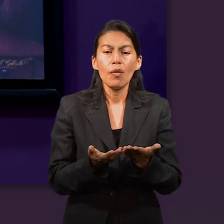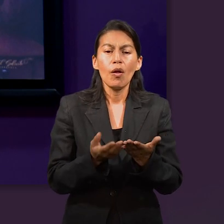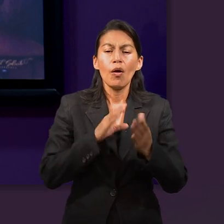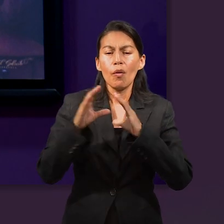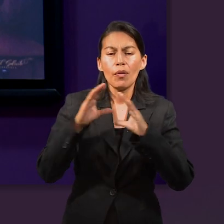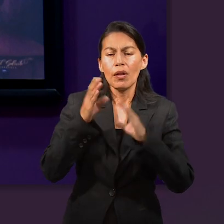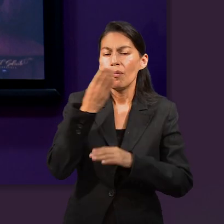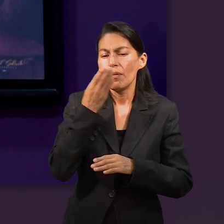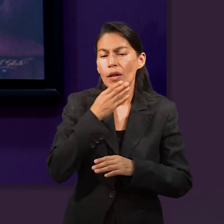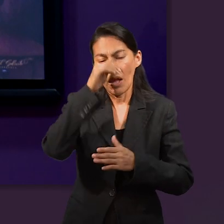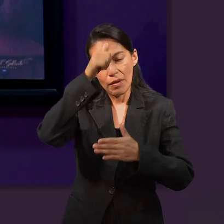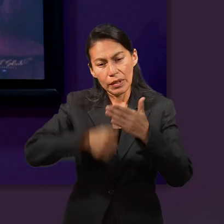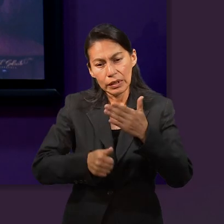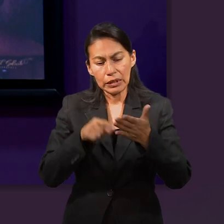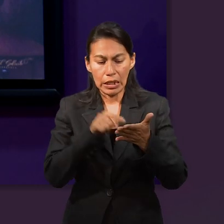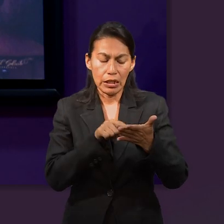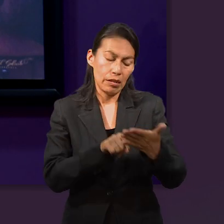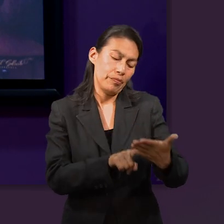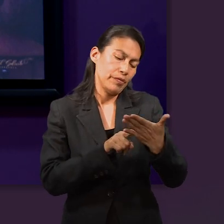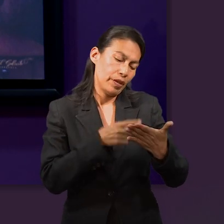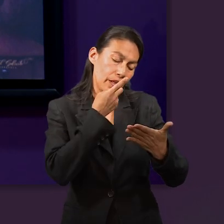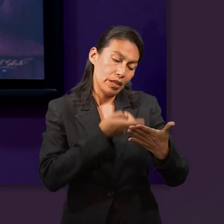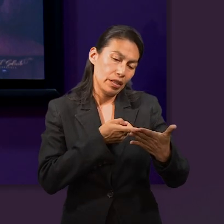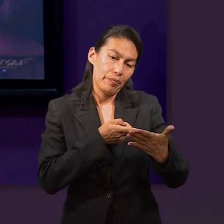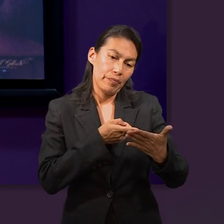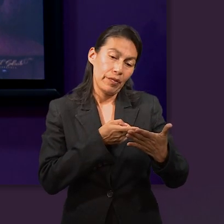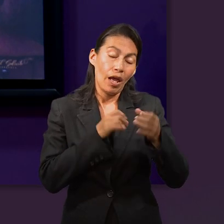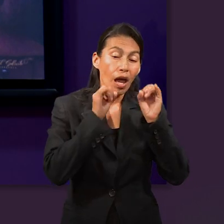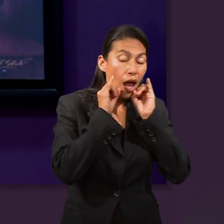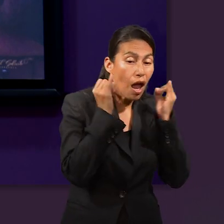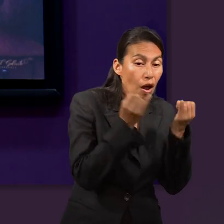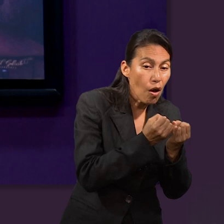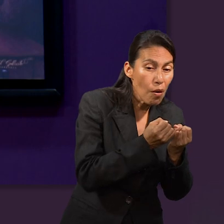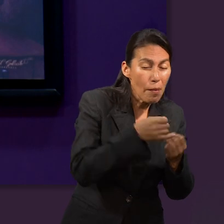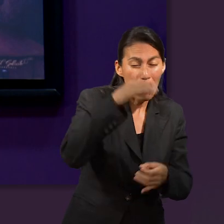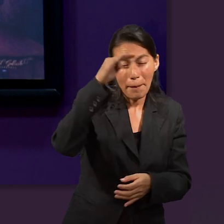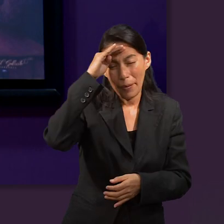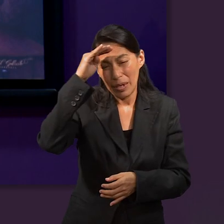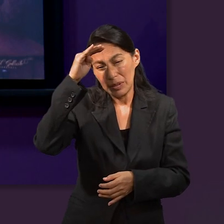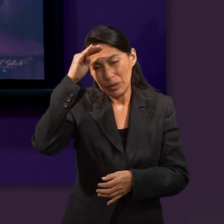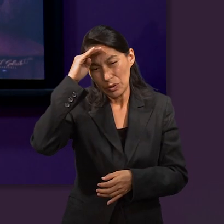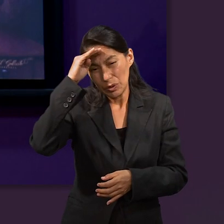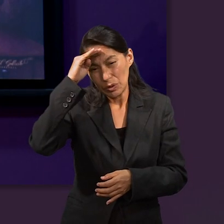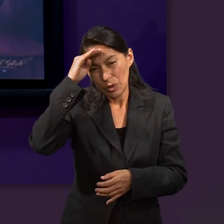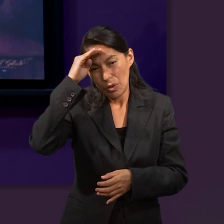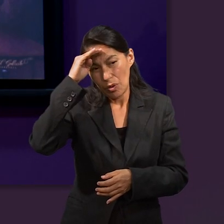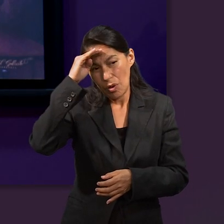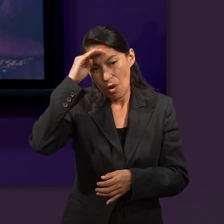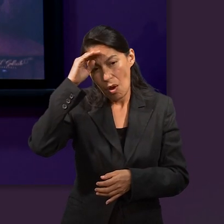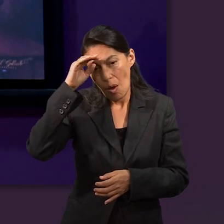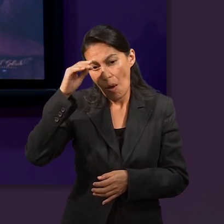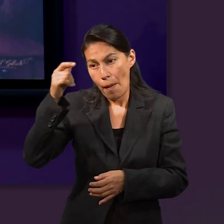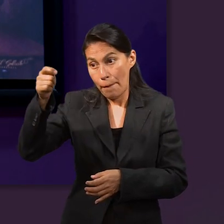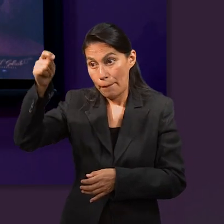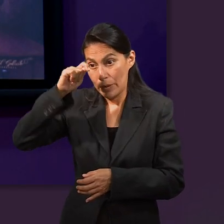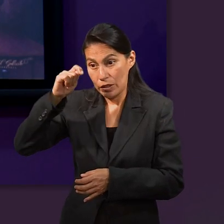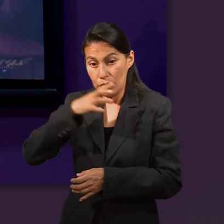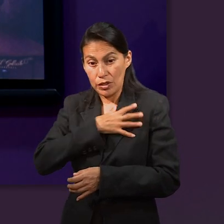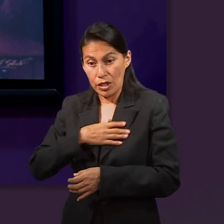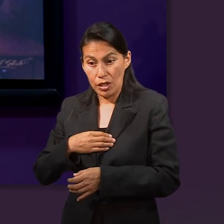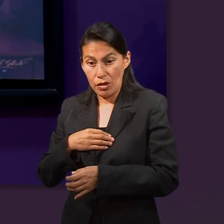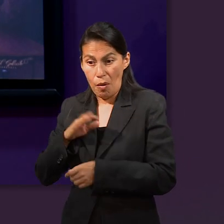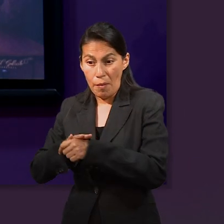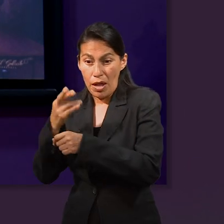en comentario bíblico adventista, parece un párrafo muy bueno que dice, Jacob pensó lograr el derecho a la